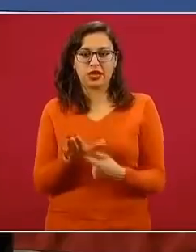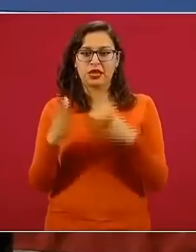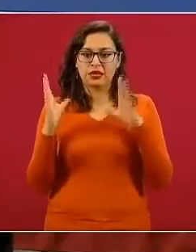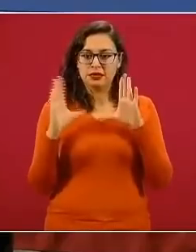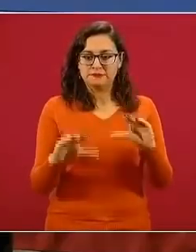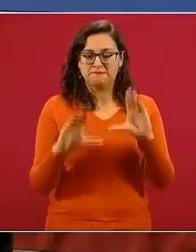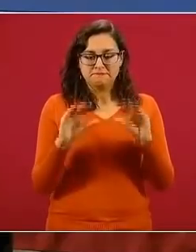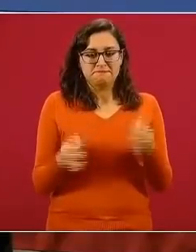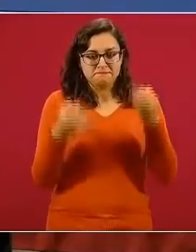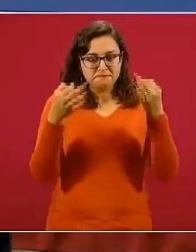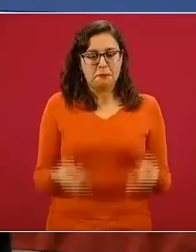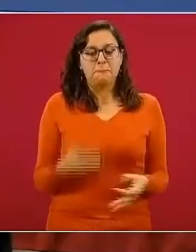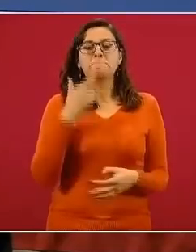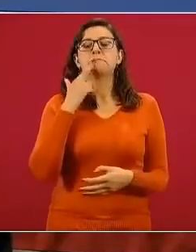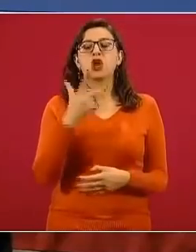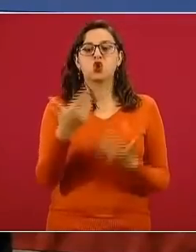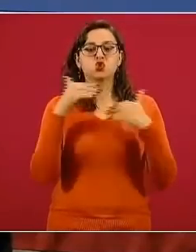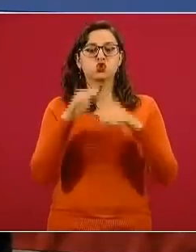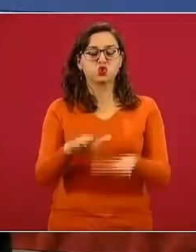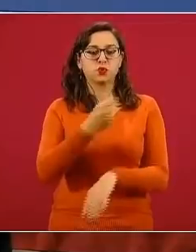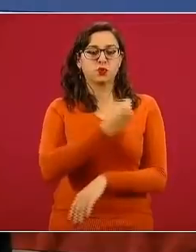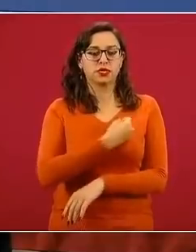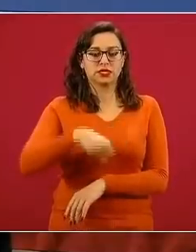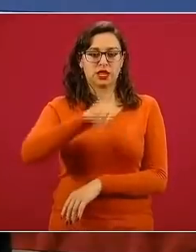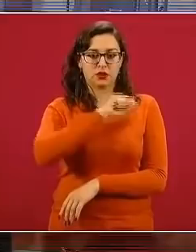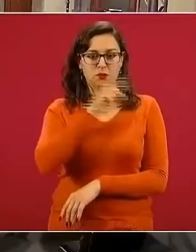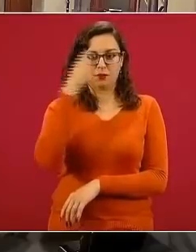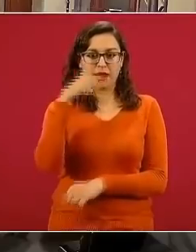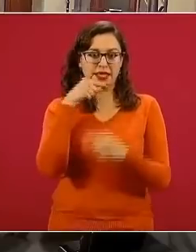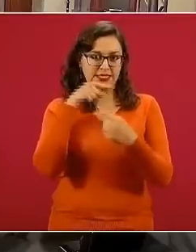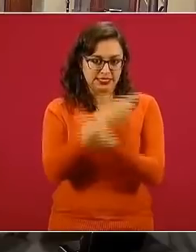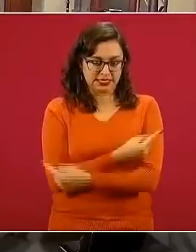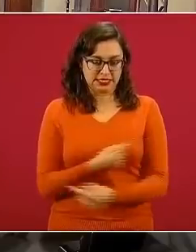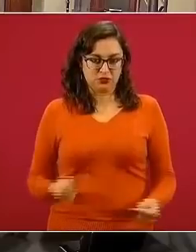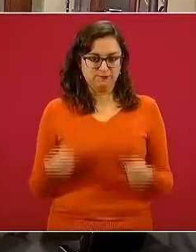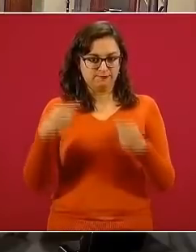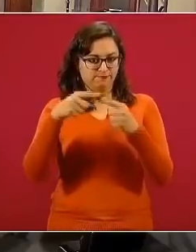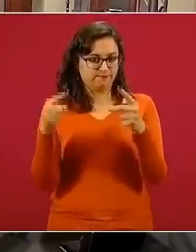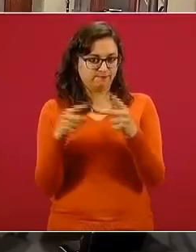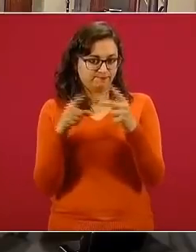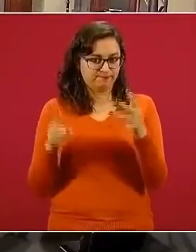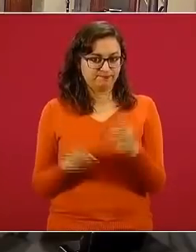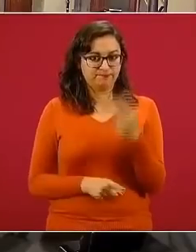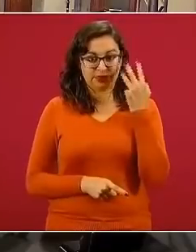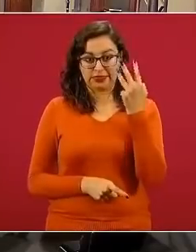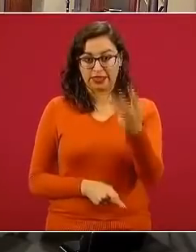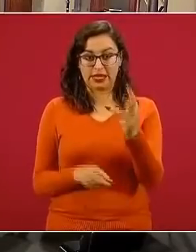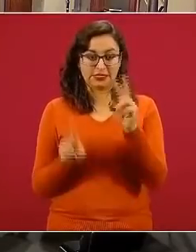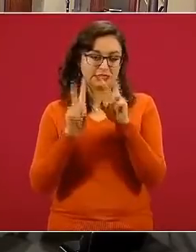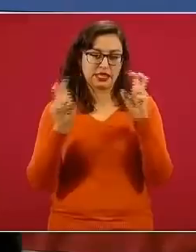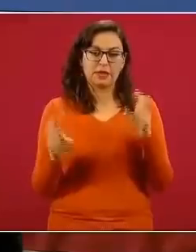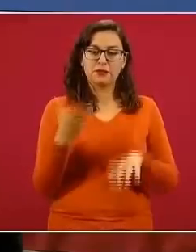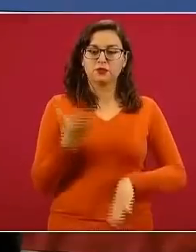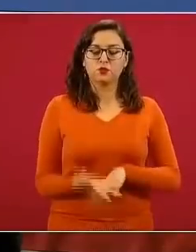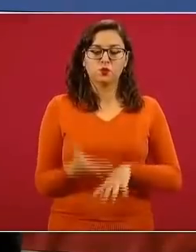mejor respecto a salud a los escolares. Y se encontraron tres temas muy importantes que como